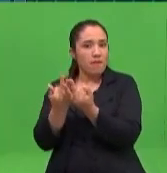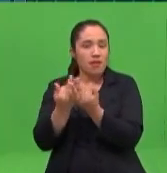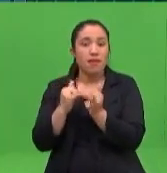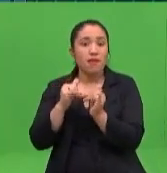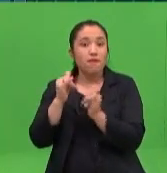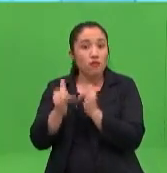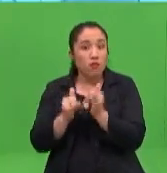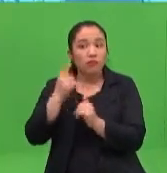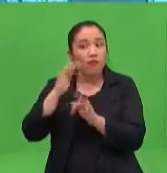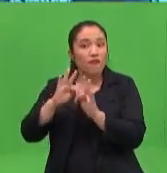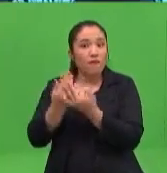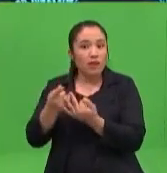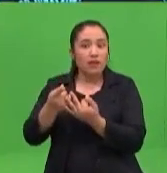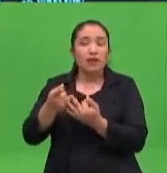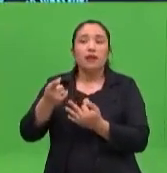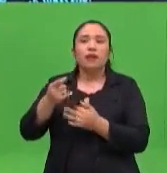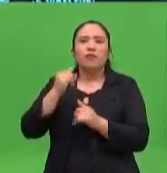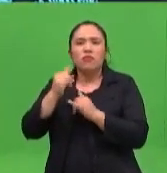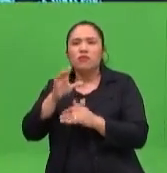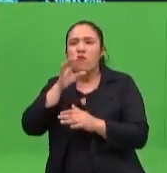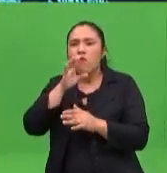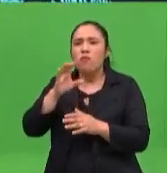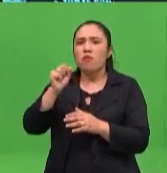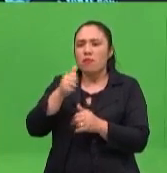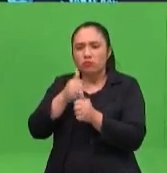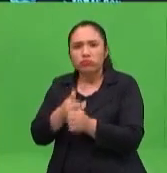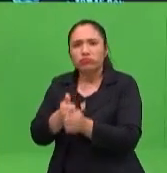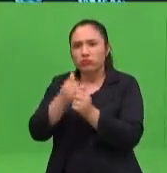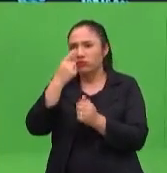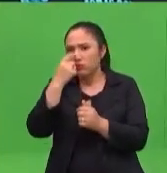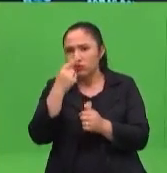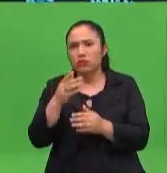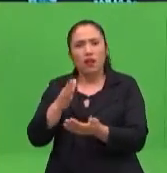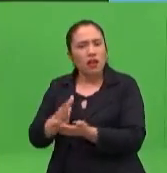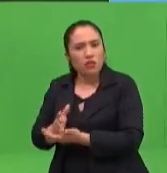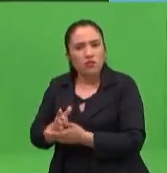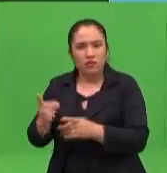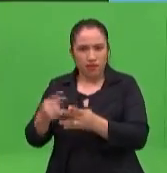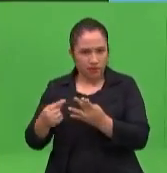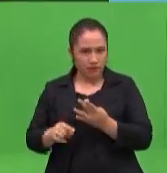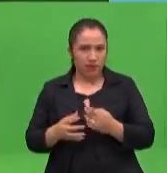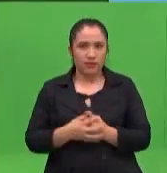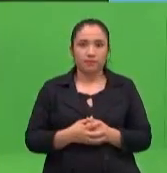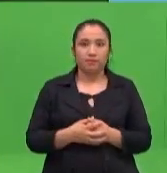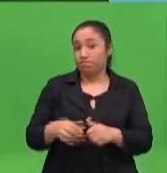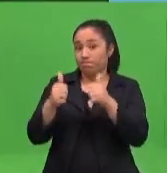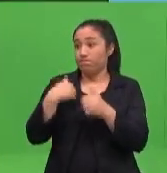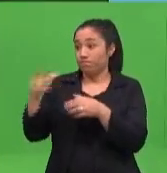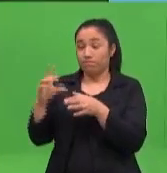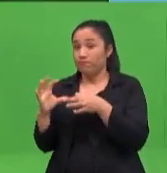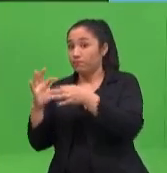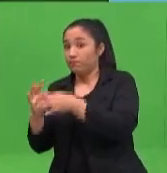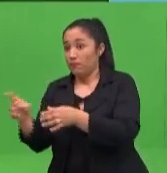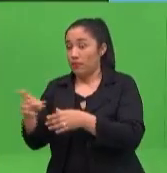acompañamiento a los padres. Ahí me parece a mí esencial a lo que ella plantea,